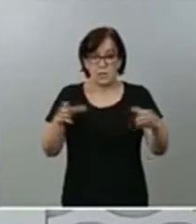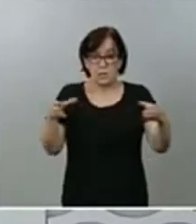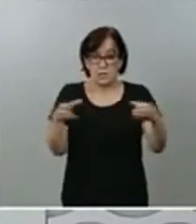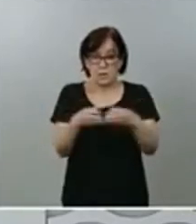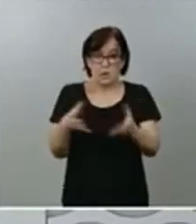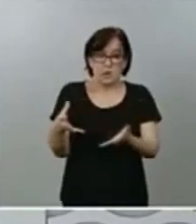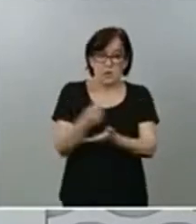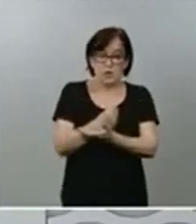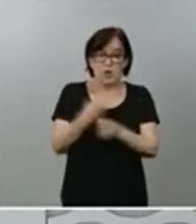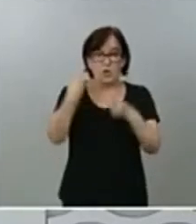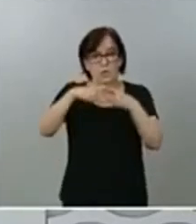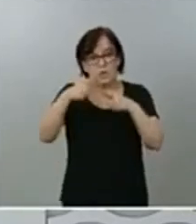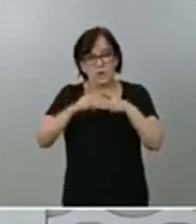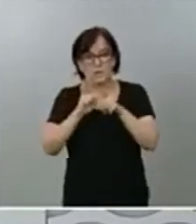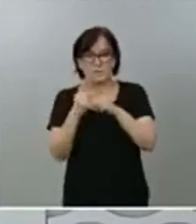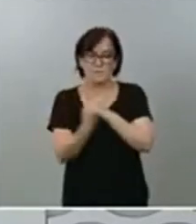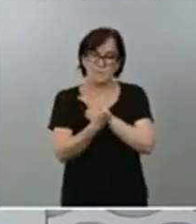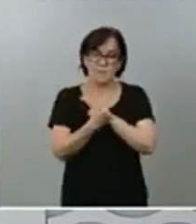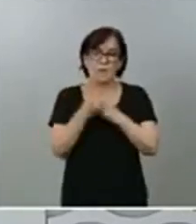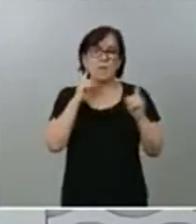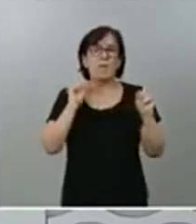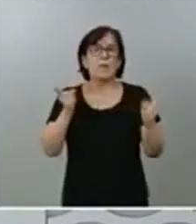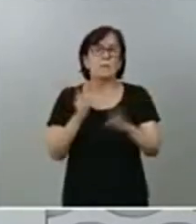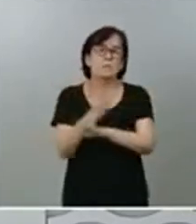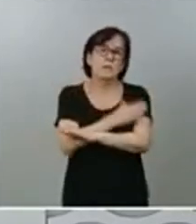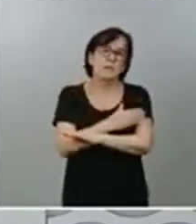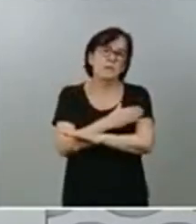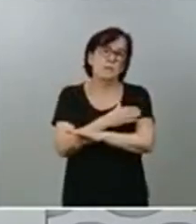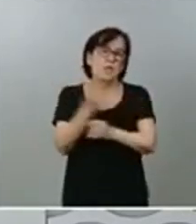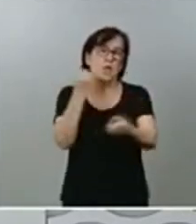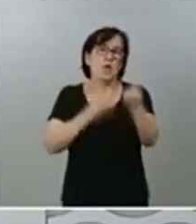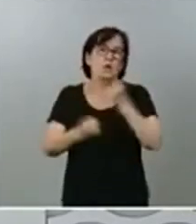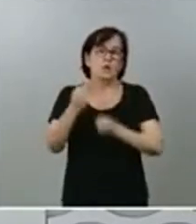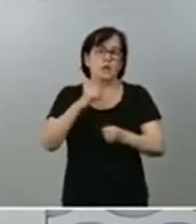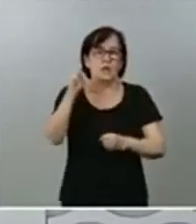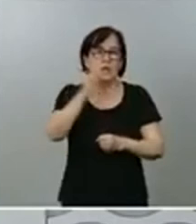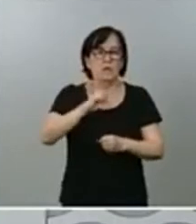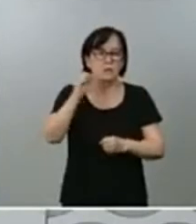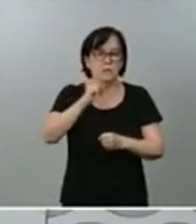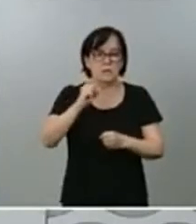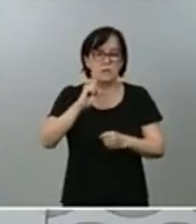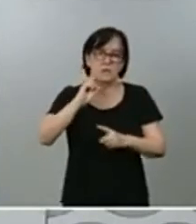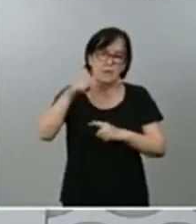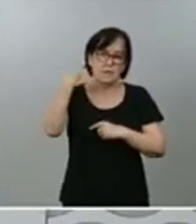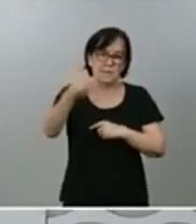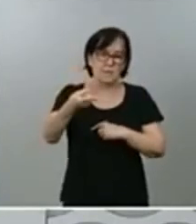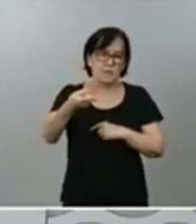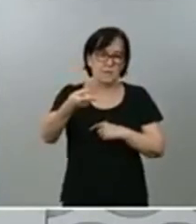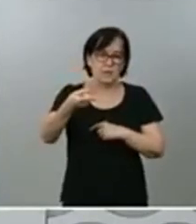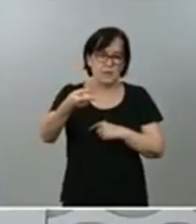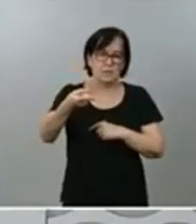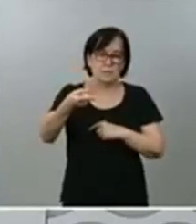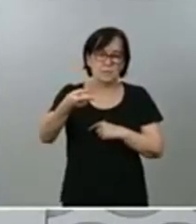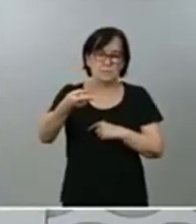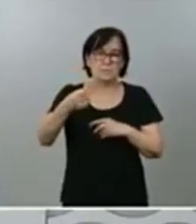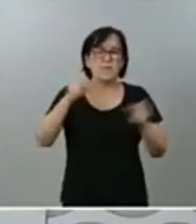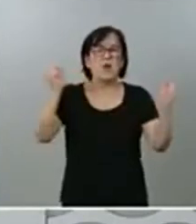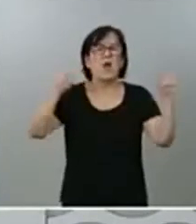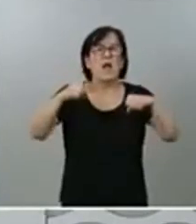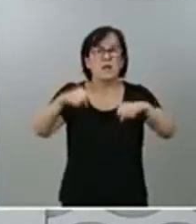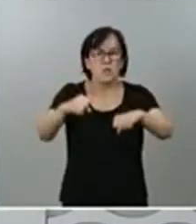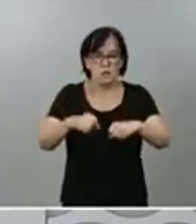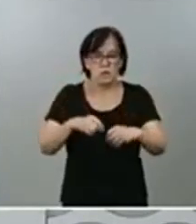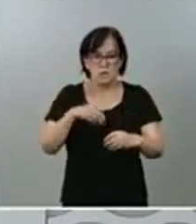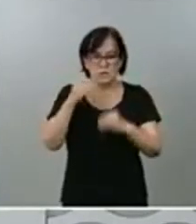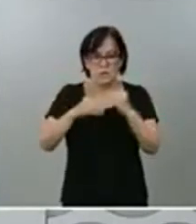elementos de la previsión macroeconómica del año que viene y los acuerdos que vamos llegando en